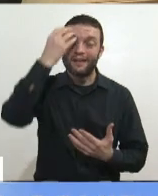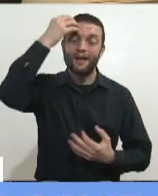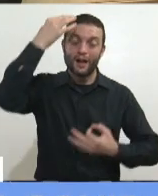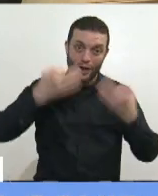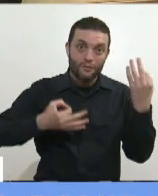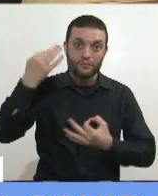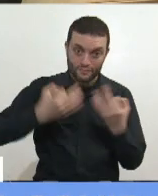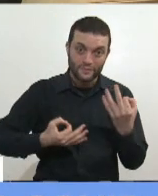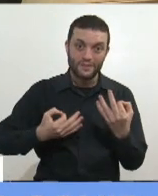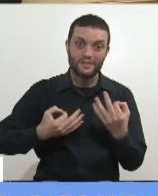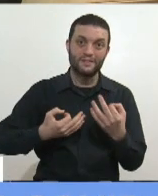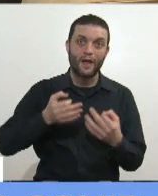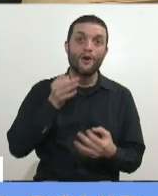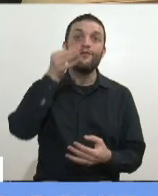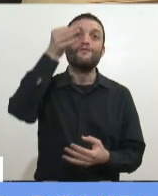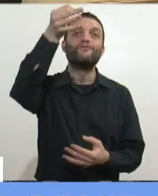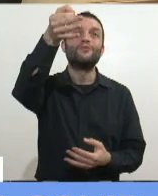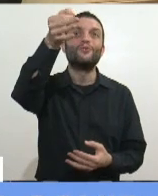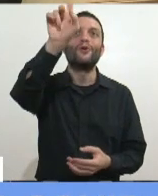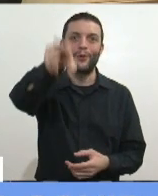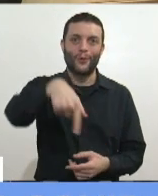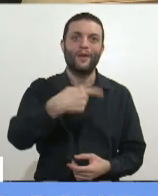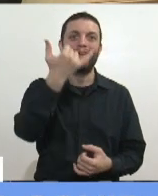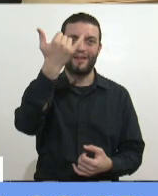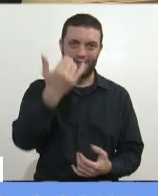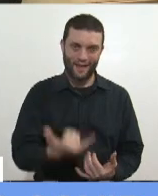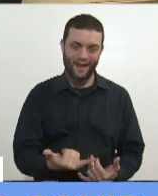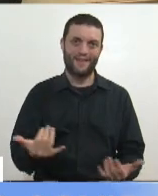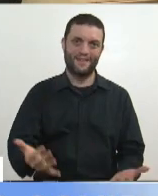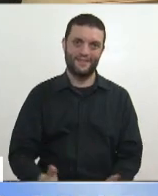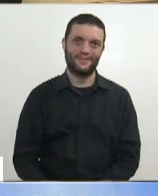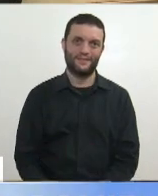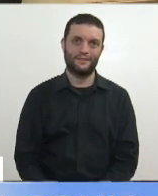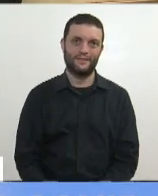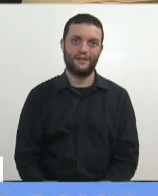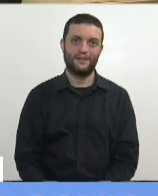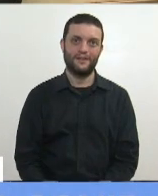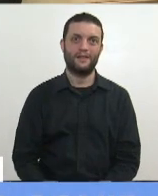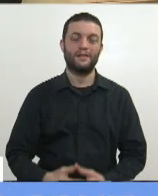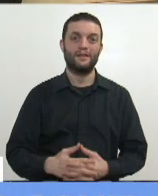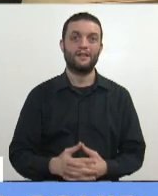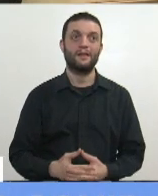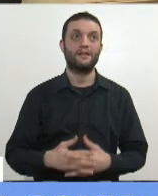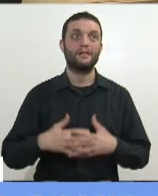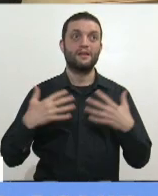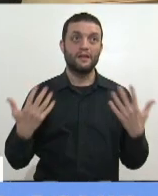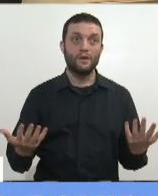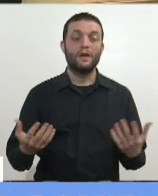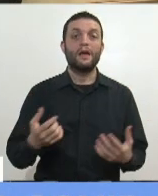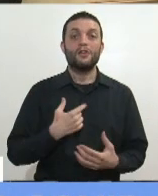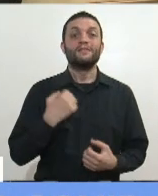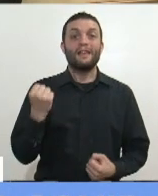quieren atacarla. Porque quieren mantener la inmoralidad de sus actos.